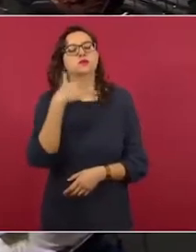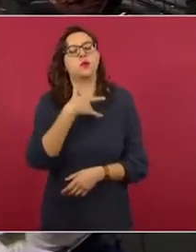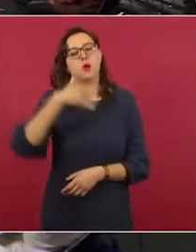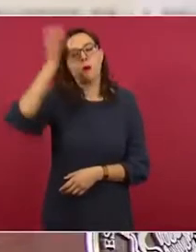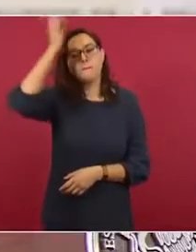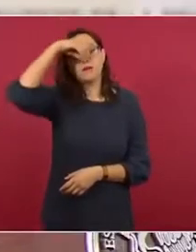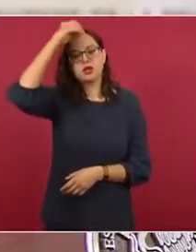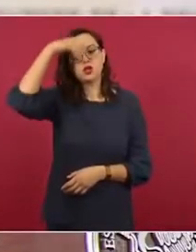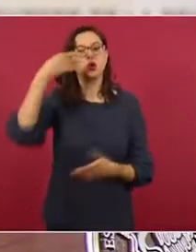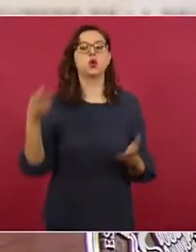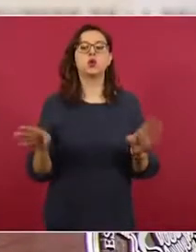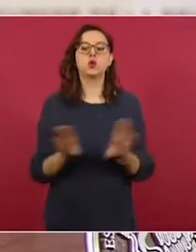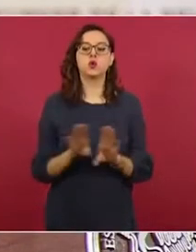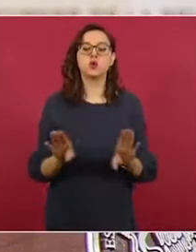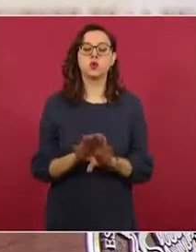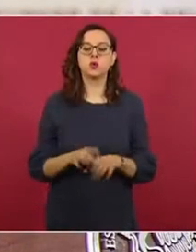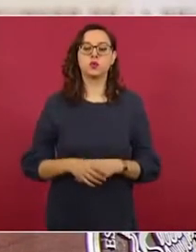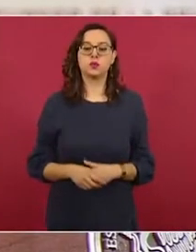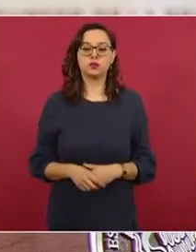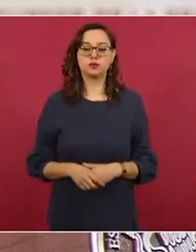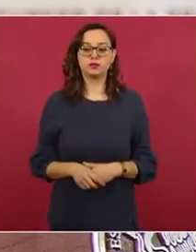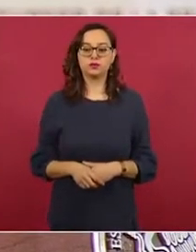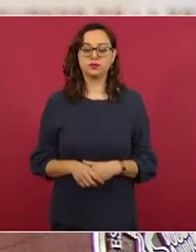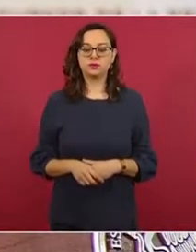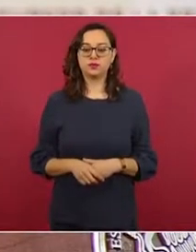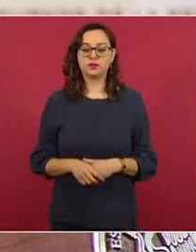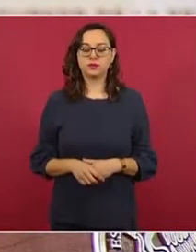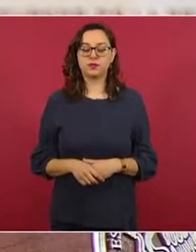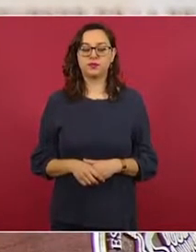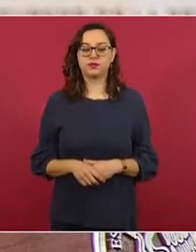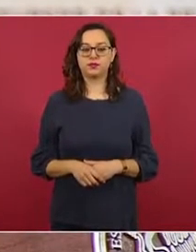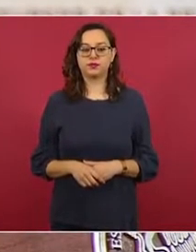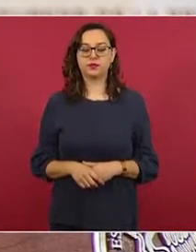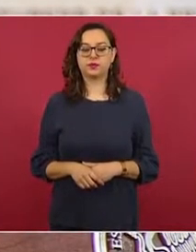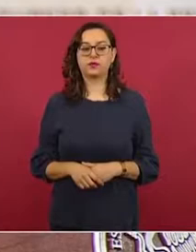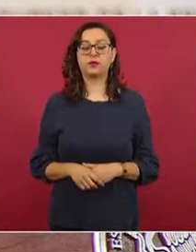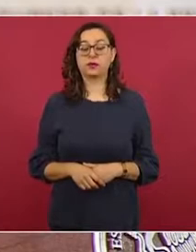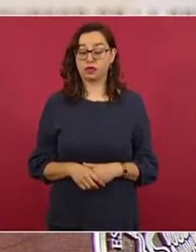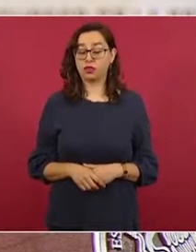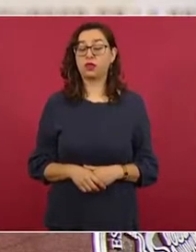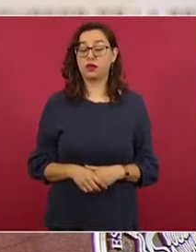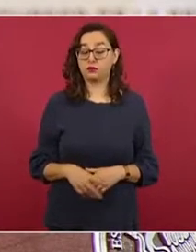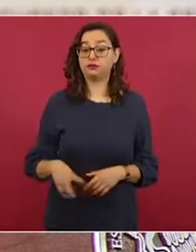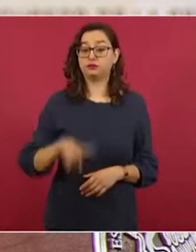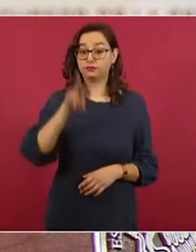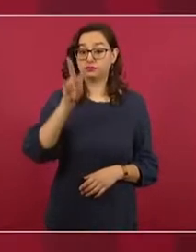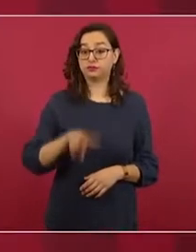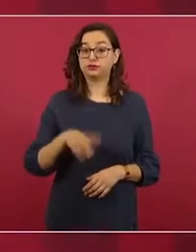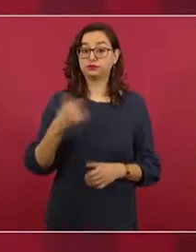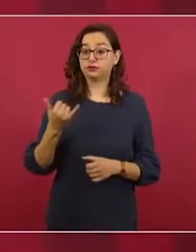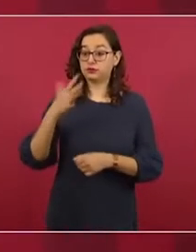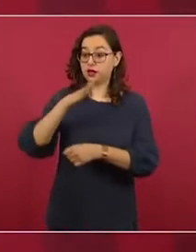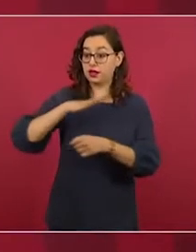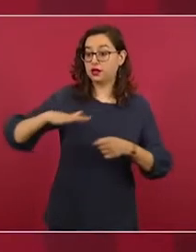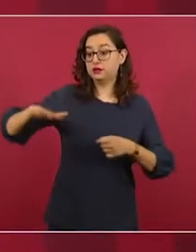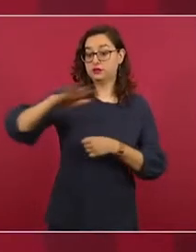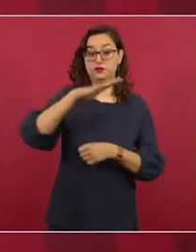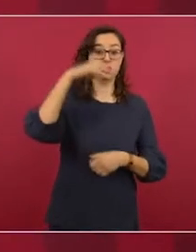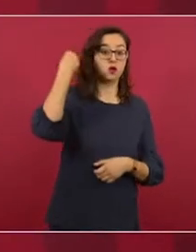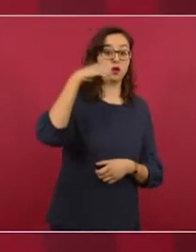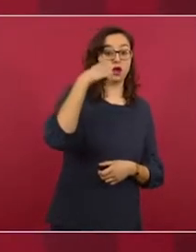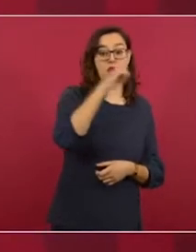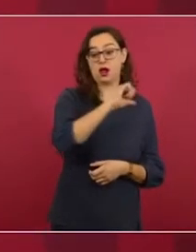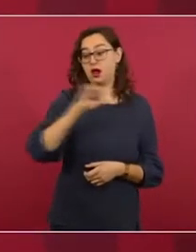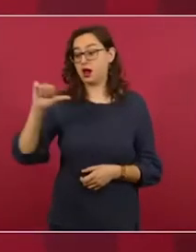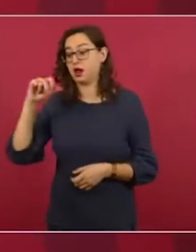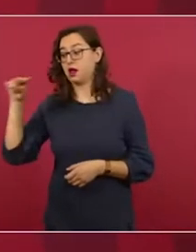Se está impulsando toda la región del Istmo de Tehuantepec con los dos